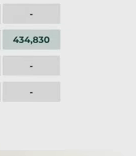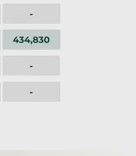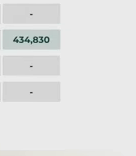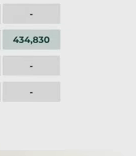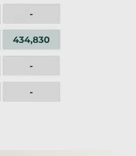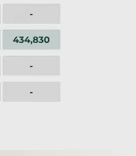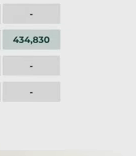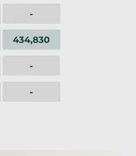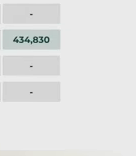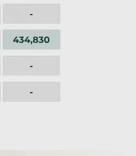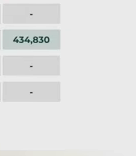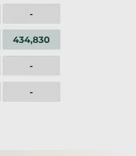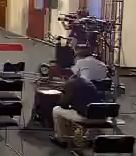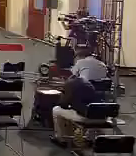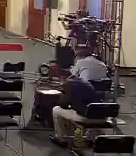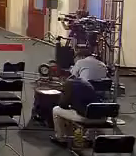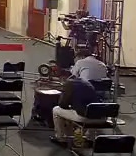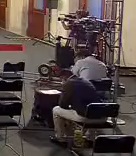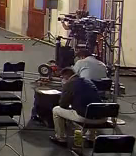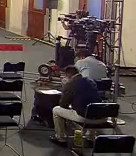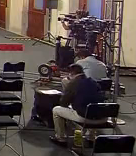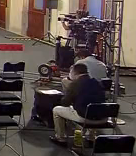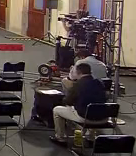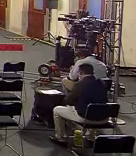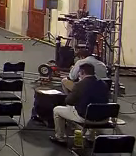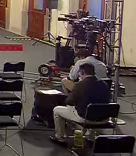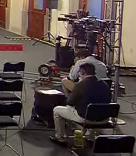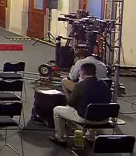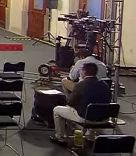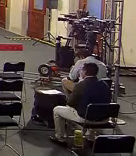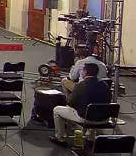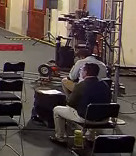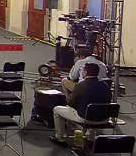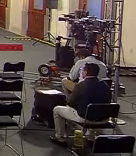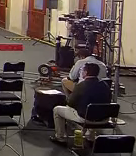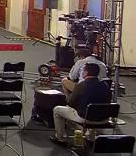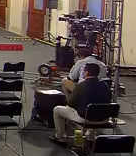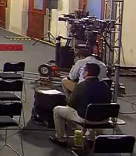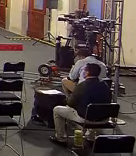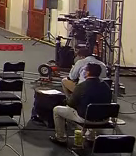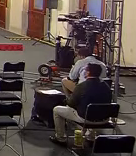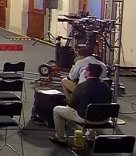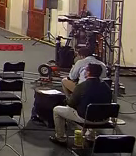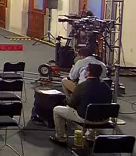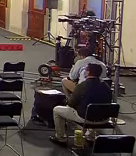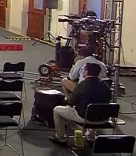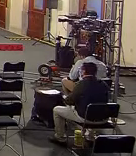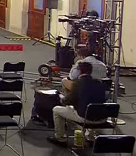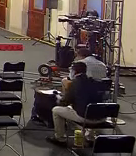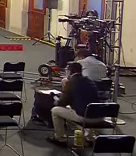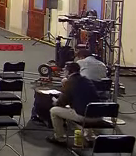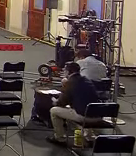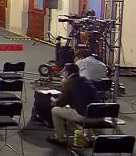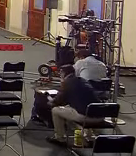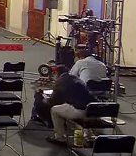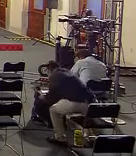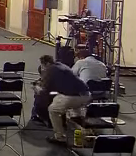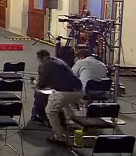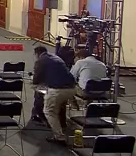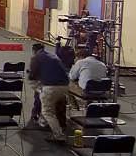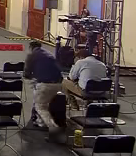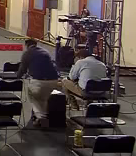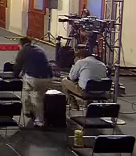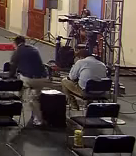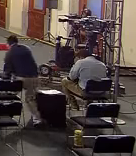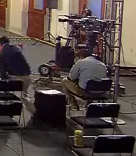434 mil 830. Vamos a pasar a la sección de preguntas y comentarios. Empecemos con Liliana Noble de